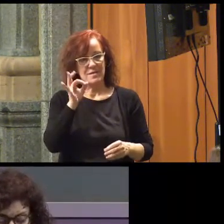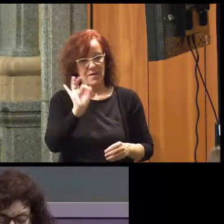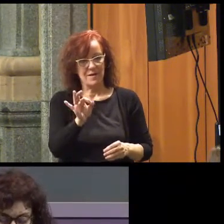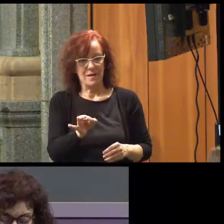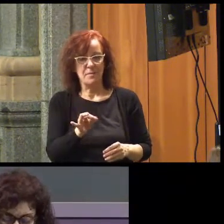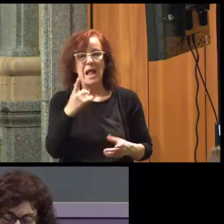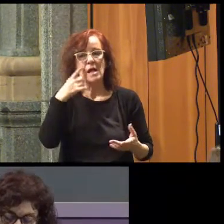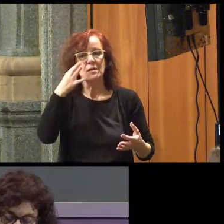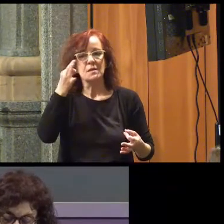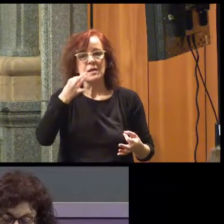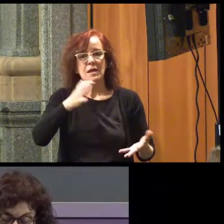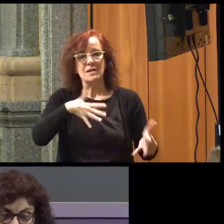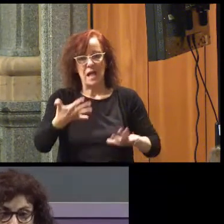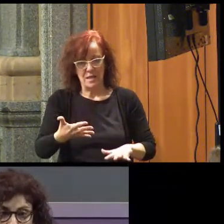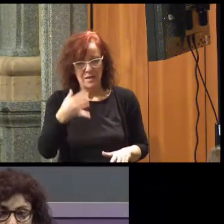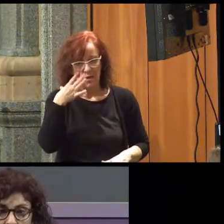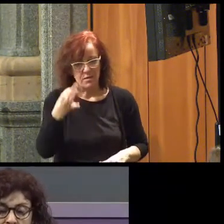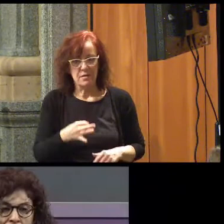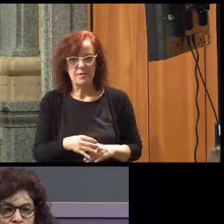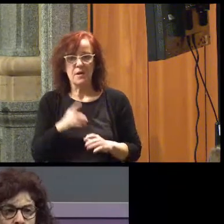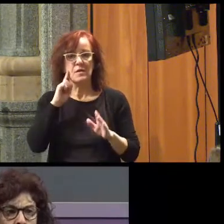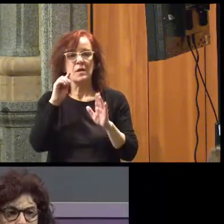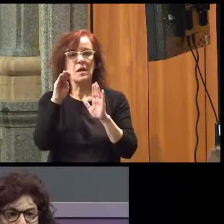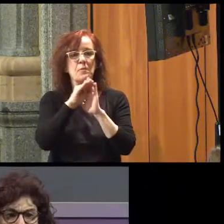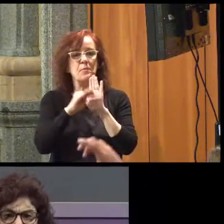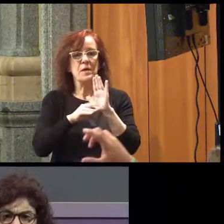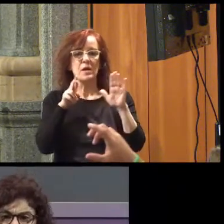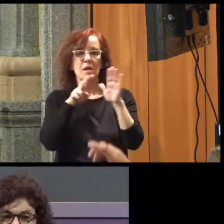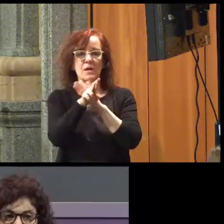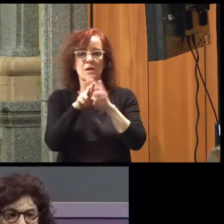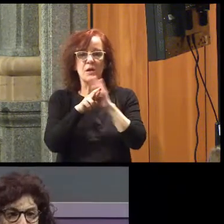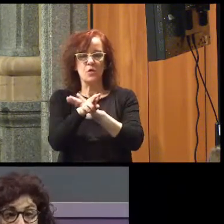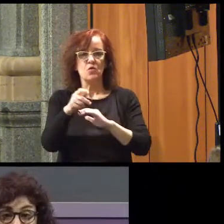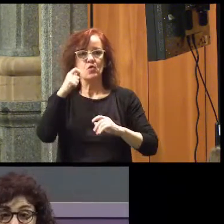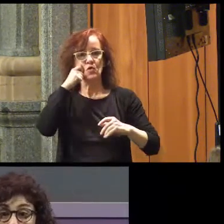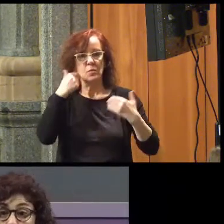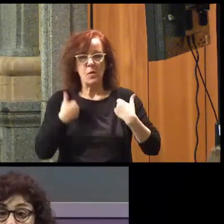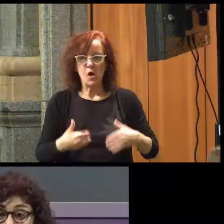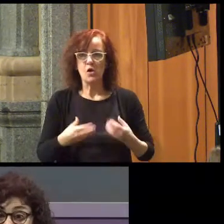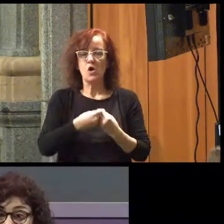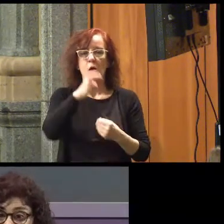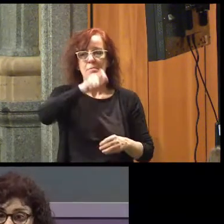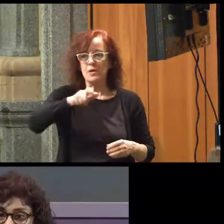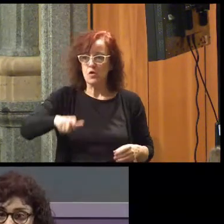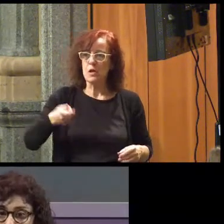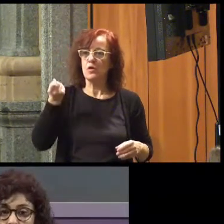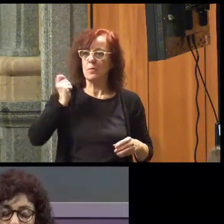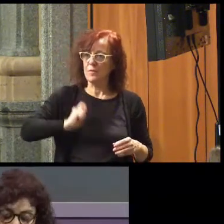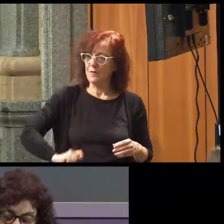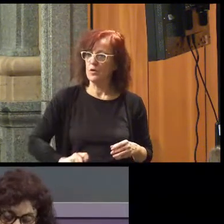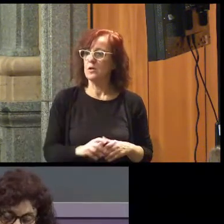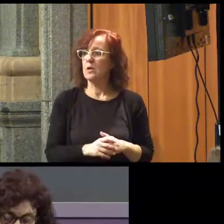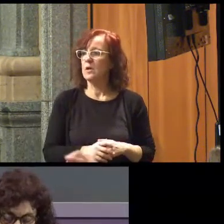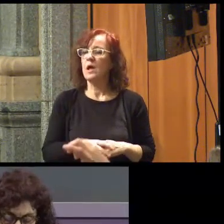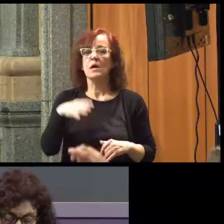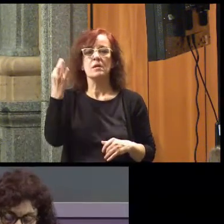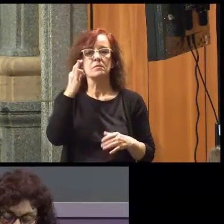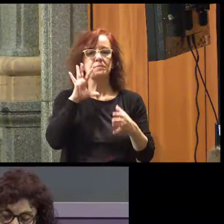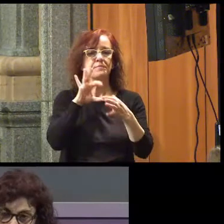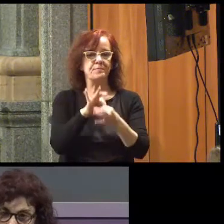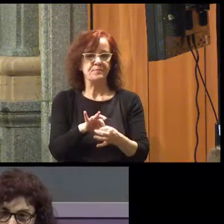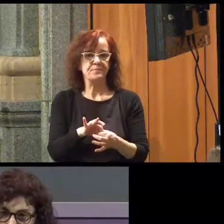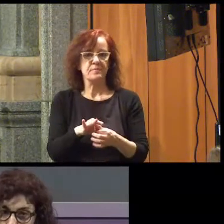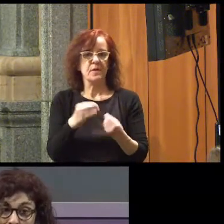realidad. Y esas medidas tienen que ver con recursos humanos, con personas, con profesionales. Tienen que ver